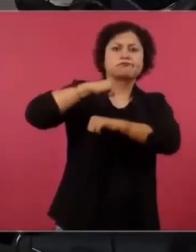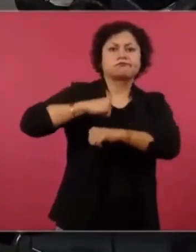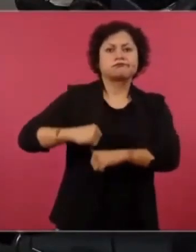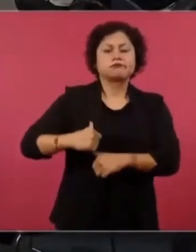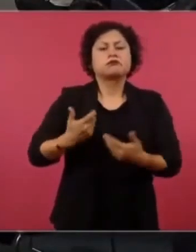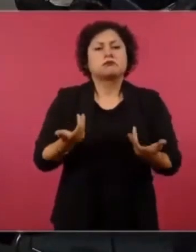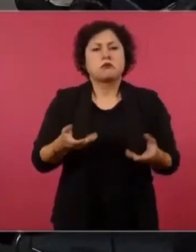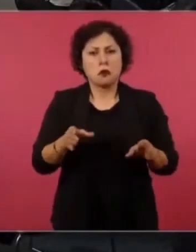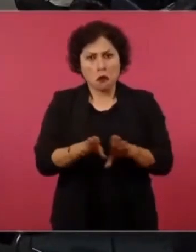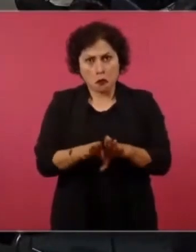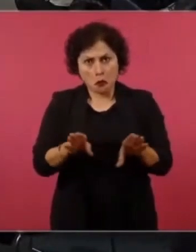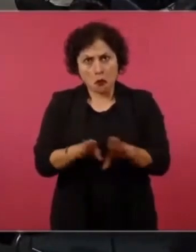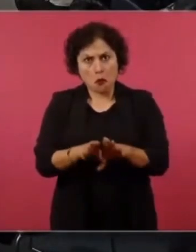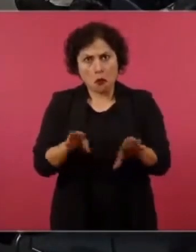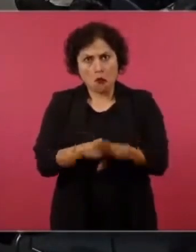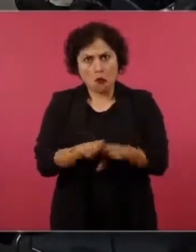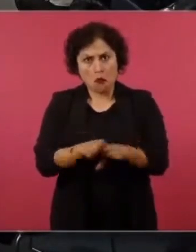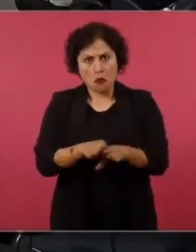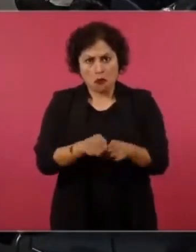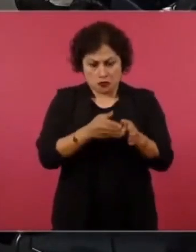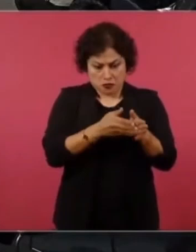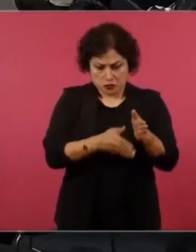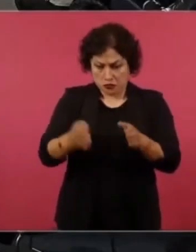Con Cedillo.